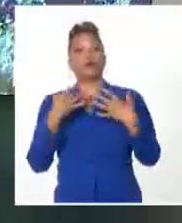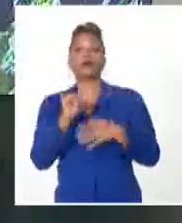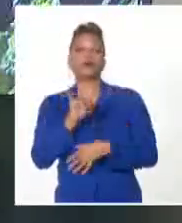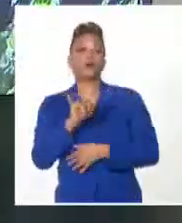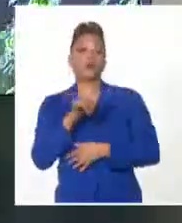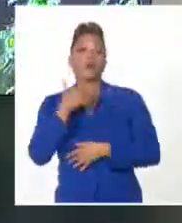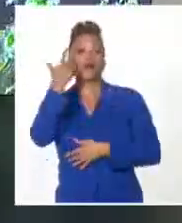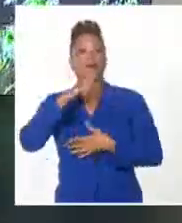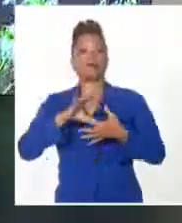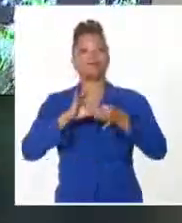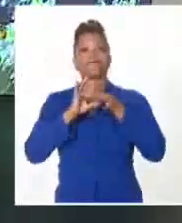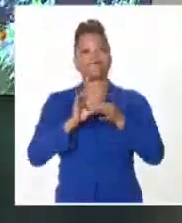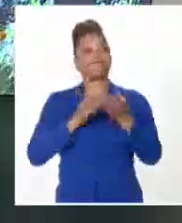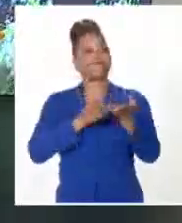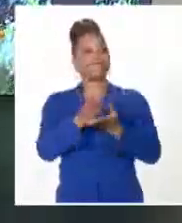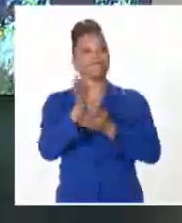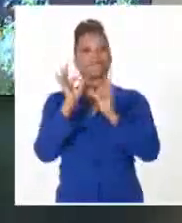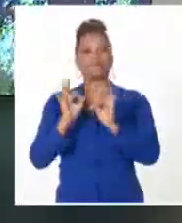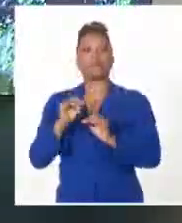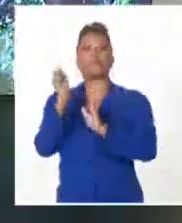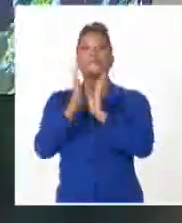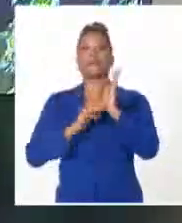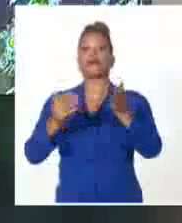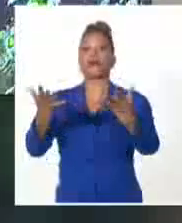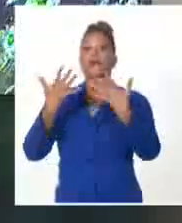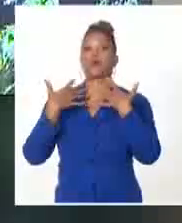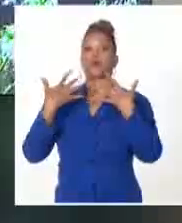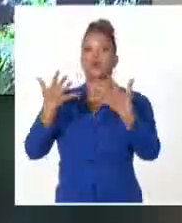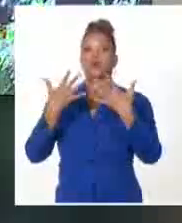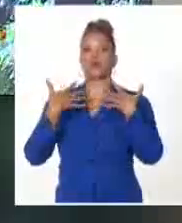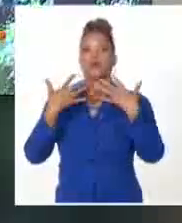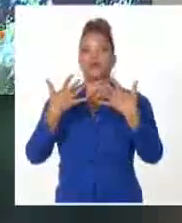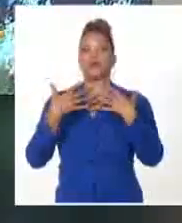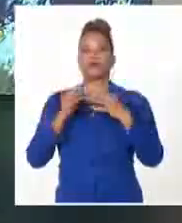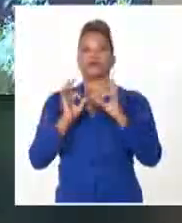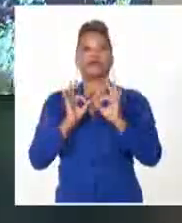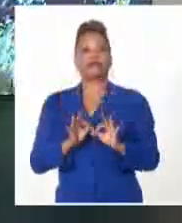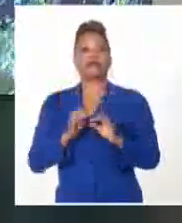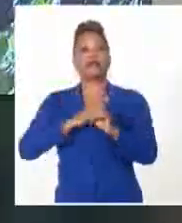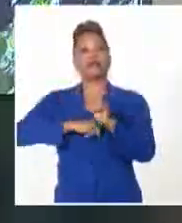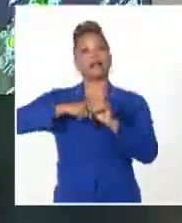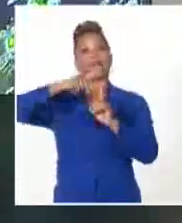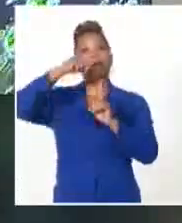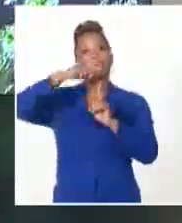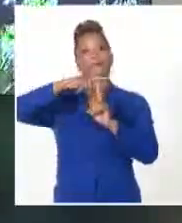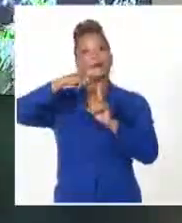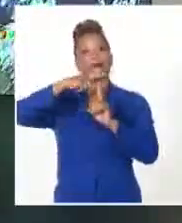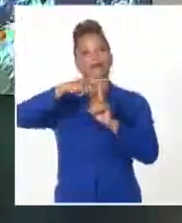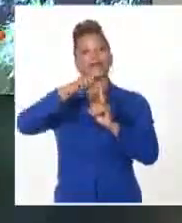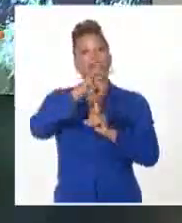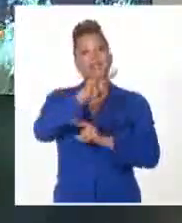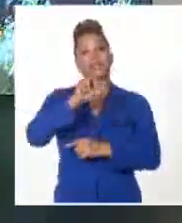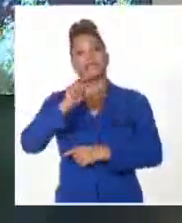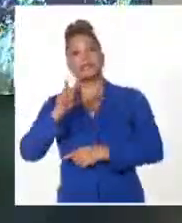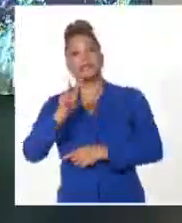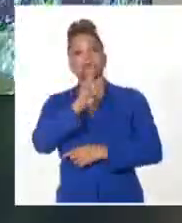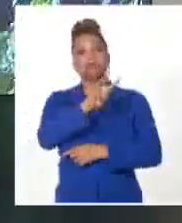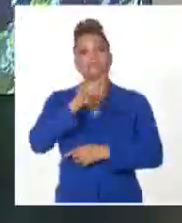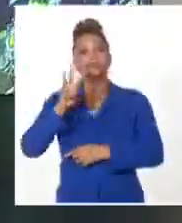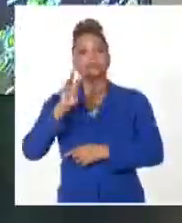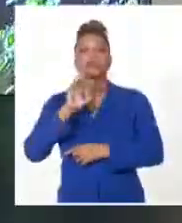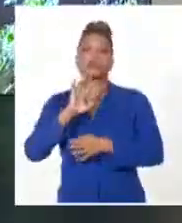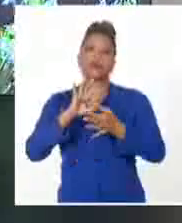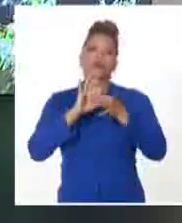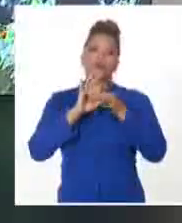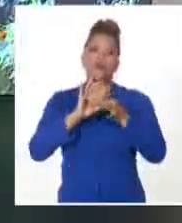también es el mes más cálido y, por supuesto, que las temperaturas máximas están entre 32, 35 grados